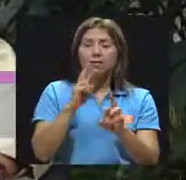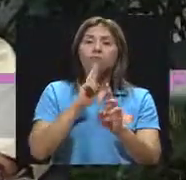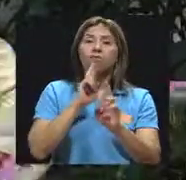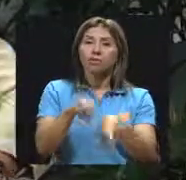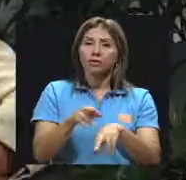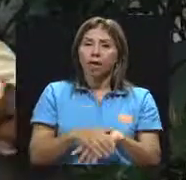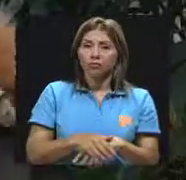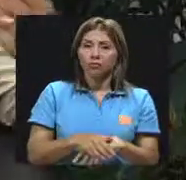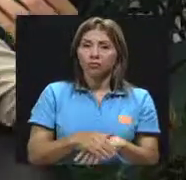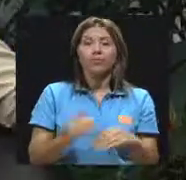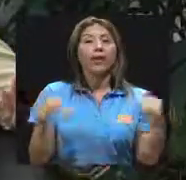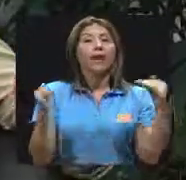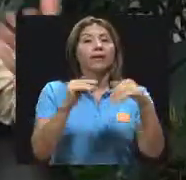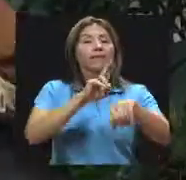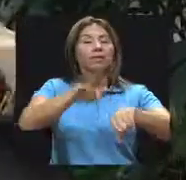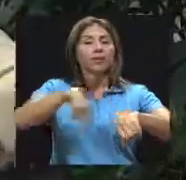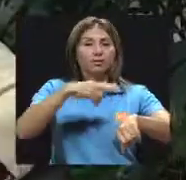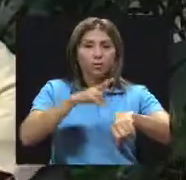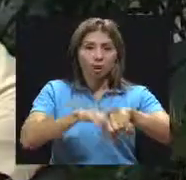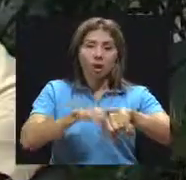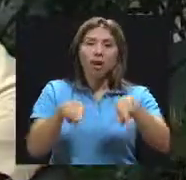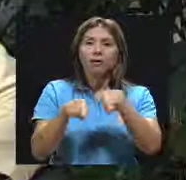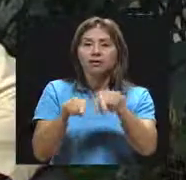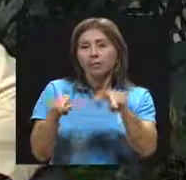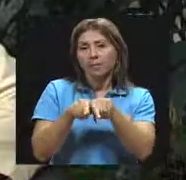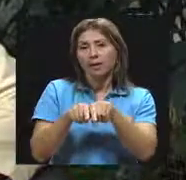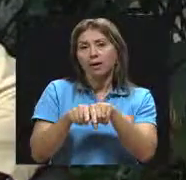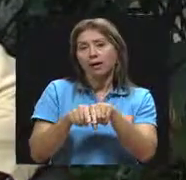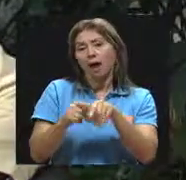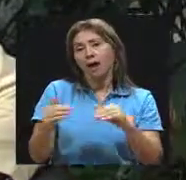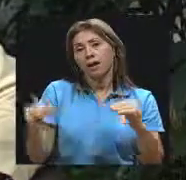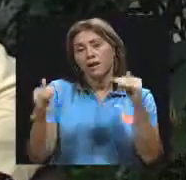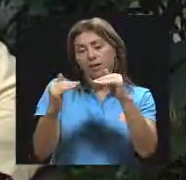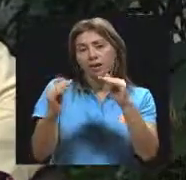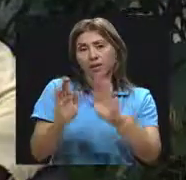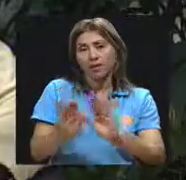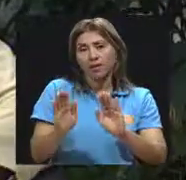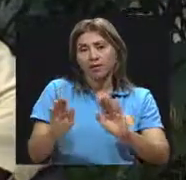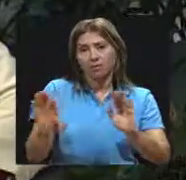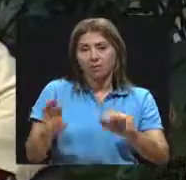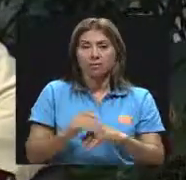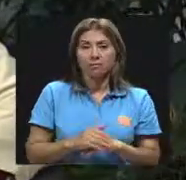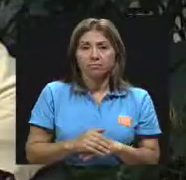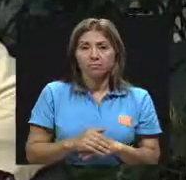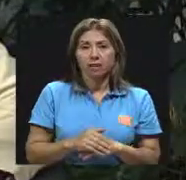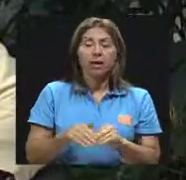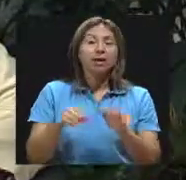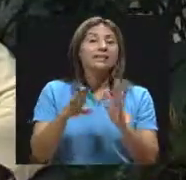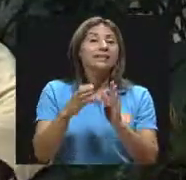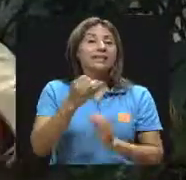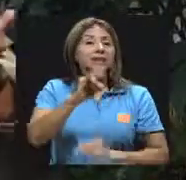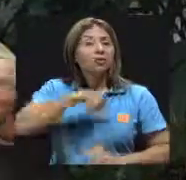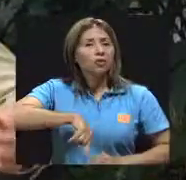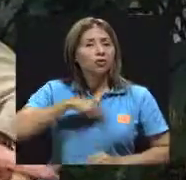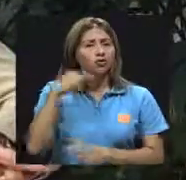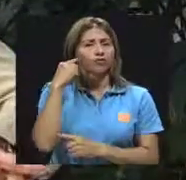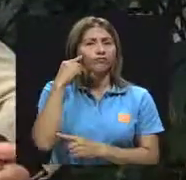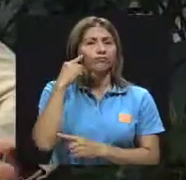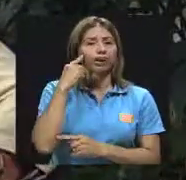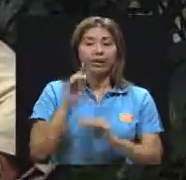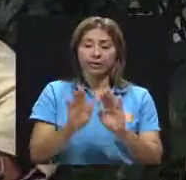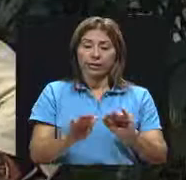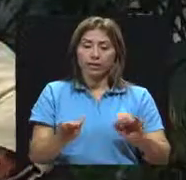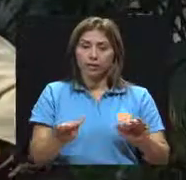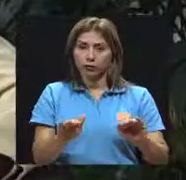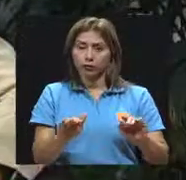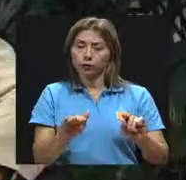tanto a nivel nacional de población adulta como a nivel infantil. Específicamente, si nos concentramos en niños entre 5